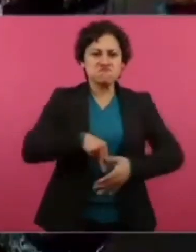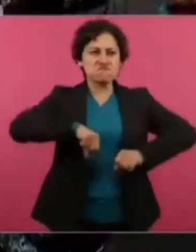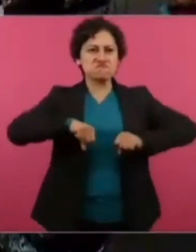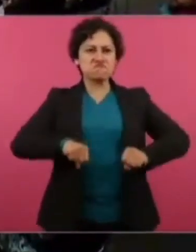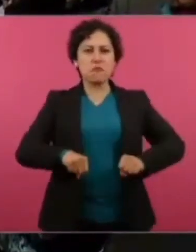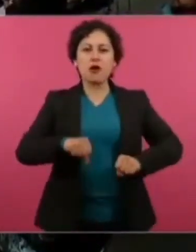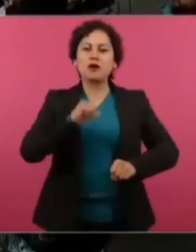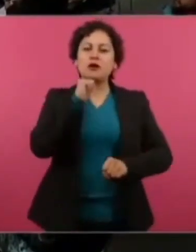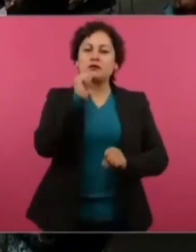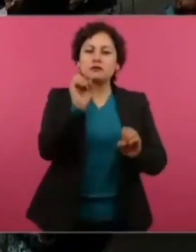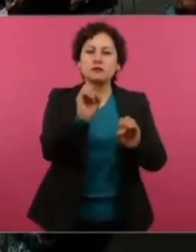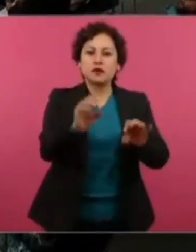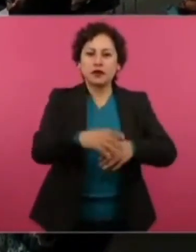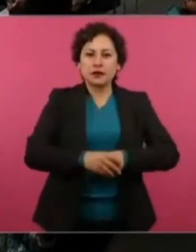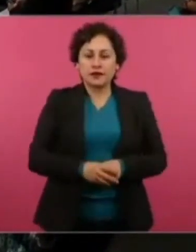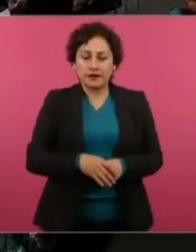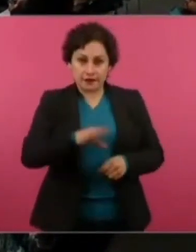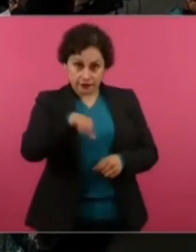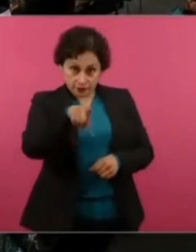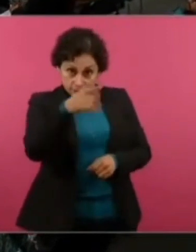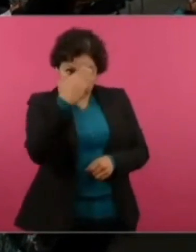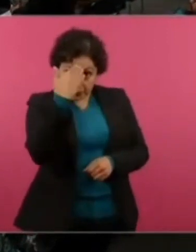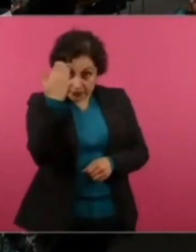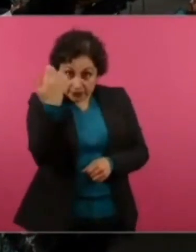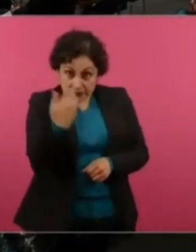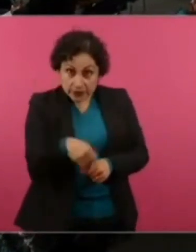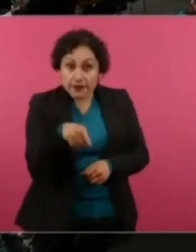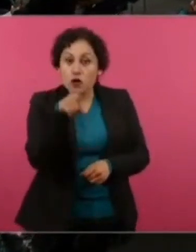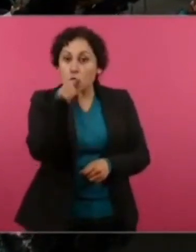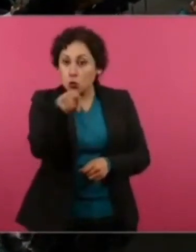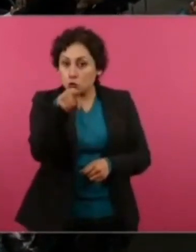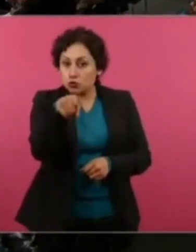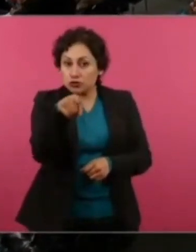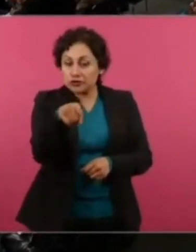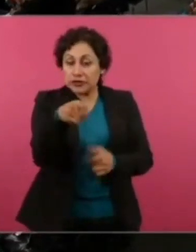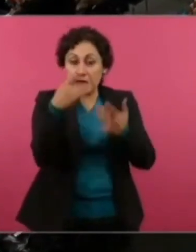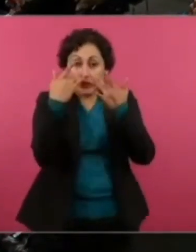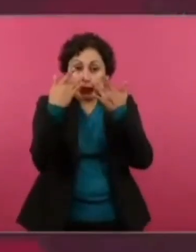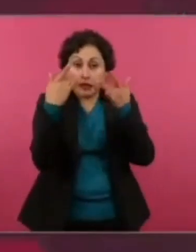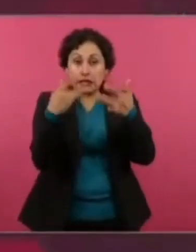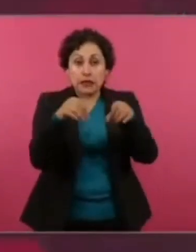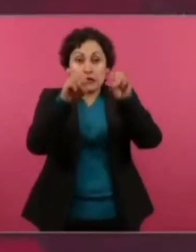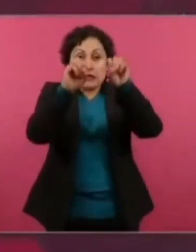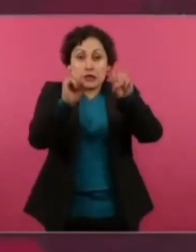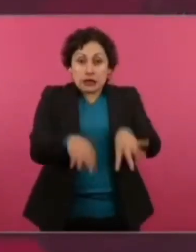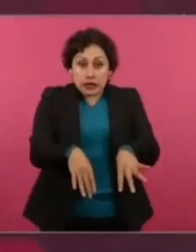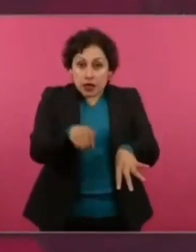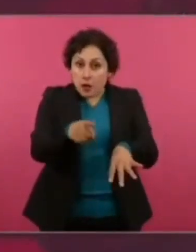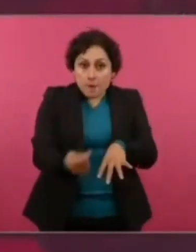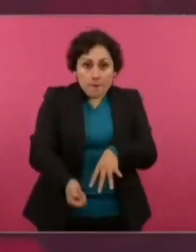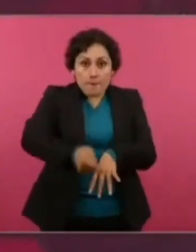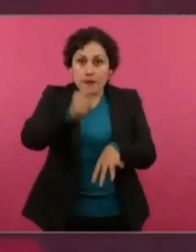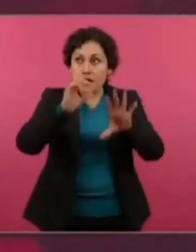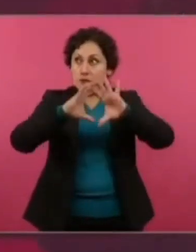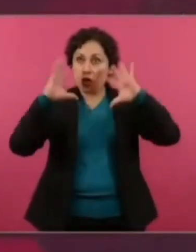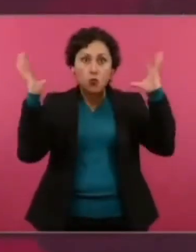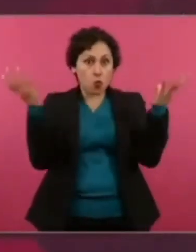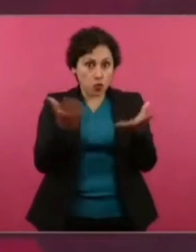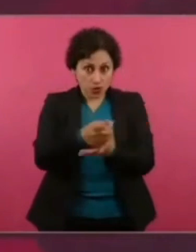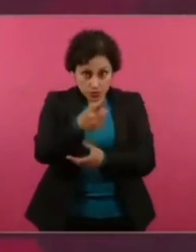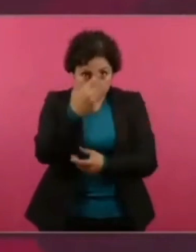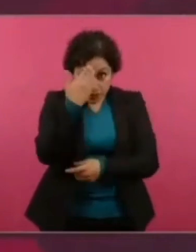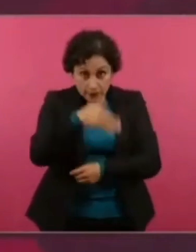como cacique. ¿Sabe que sería una excepción a escala mundial eso, no? No sé, pero tengo el